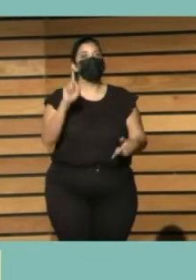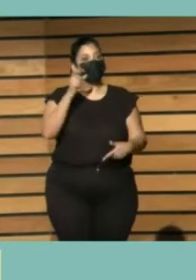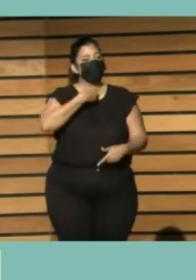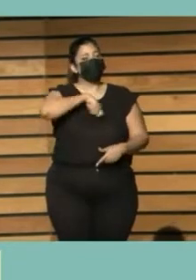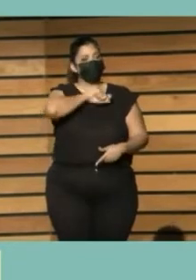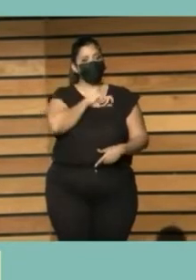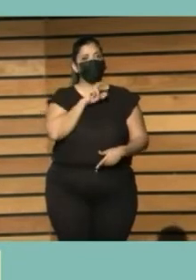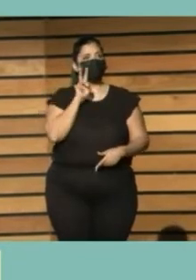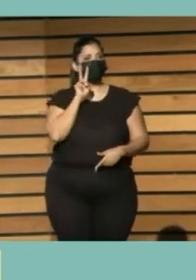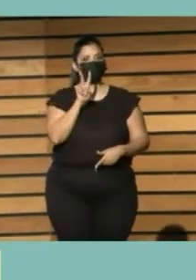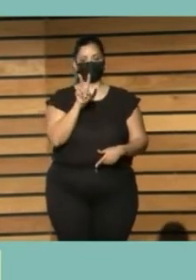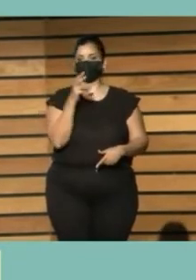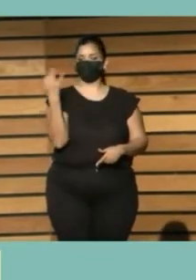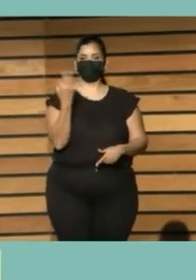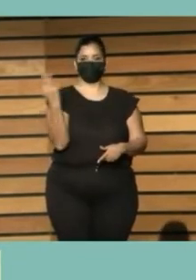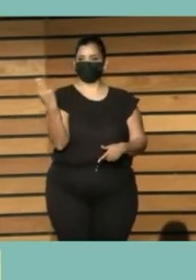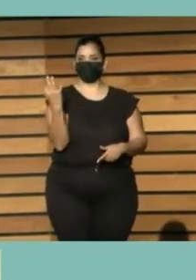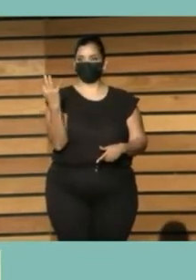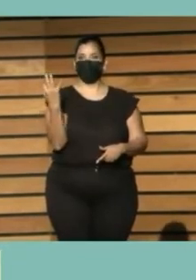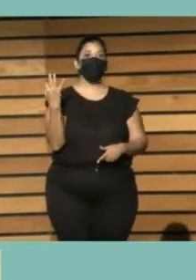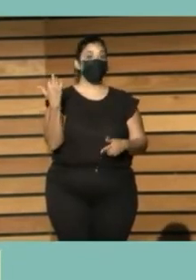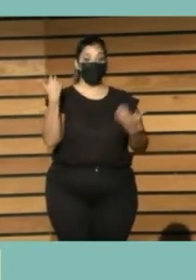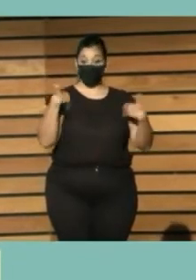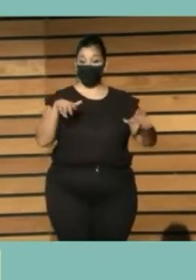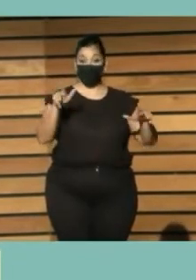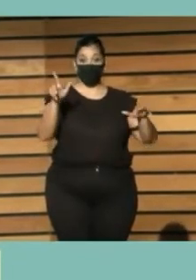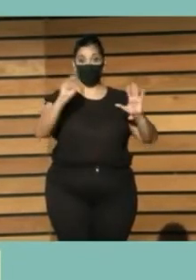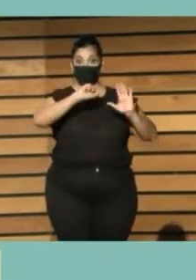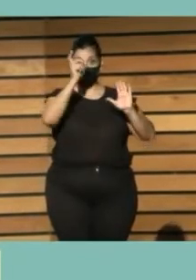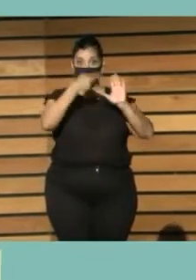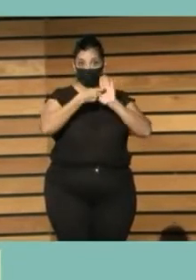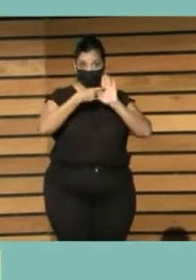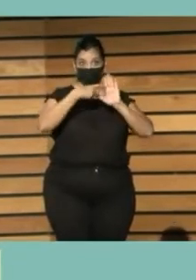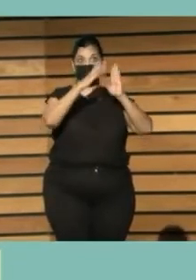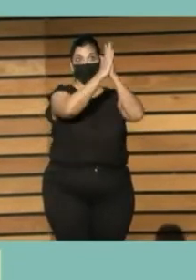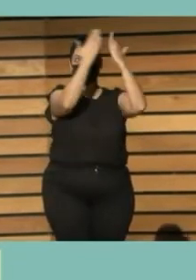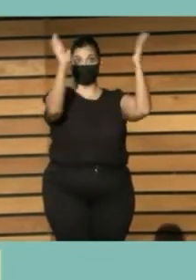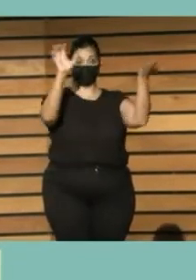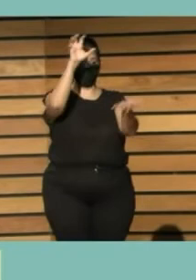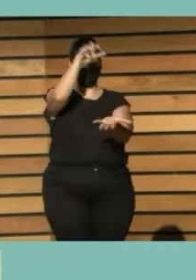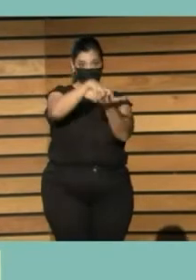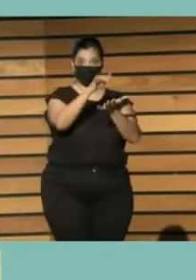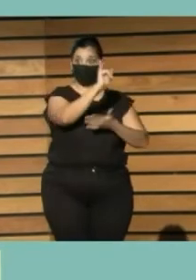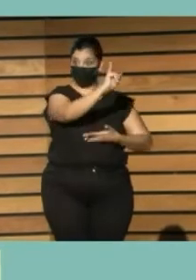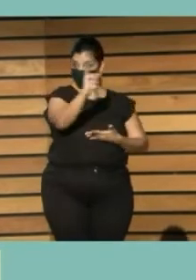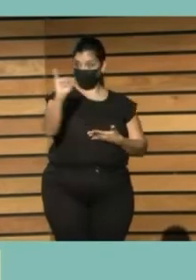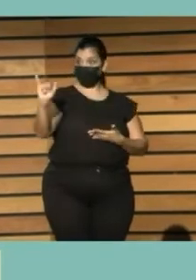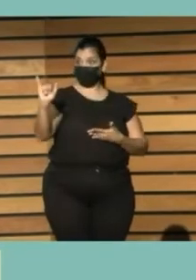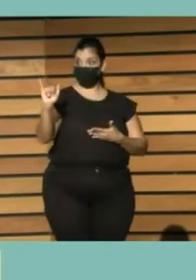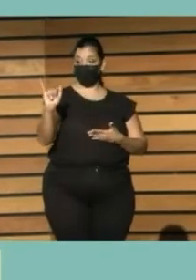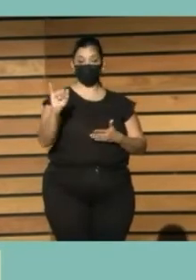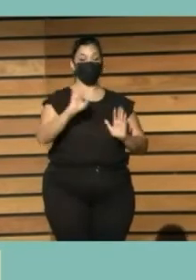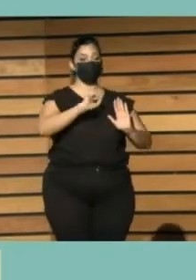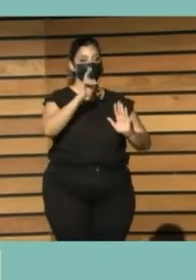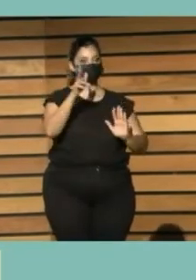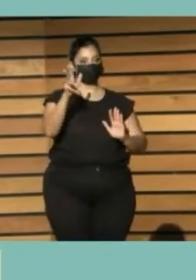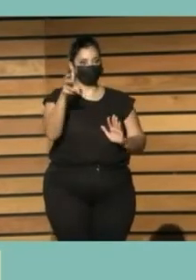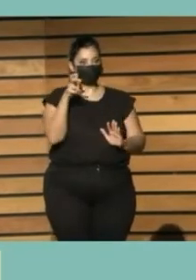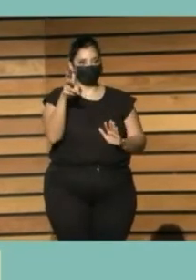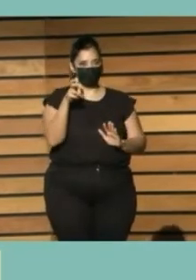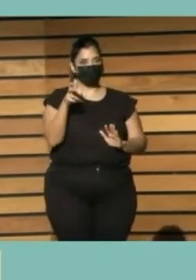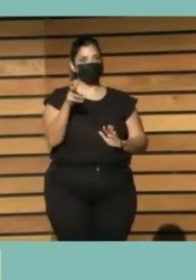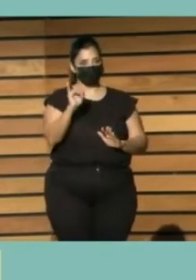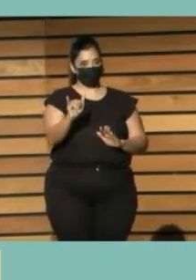en global un marco legal de las bibliotecas en las que también establecen